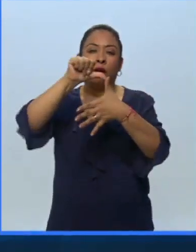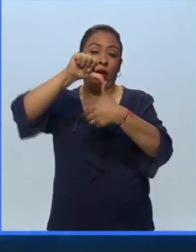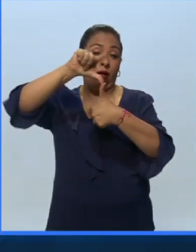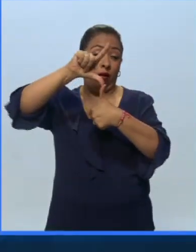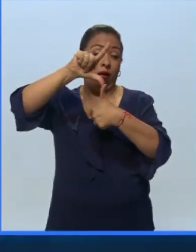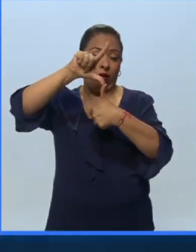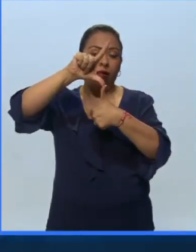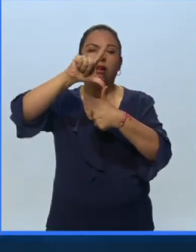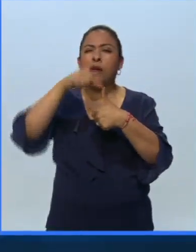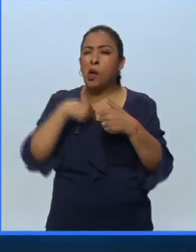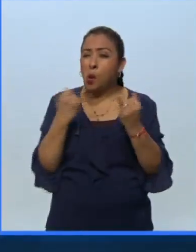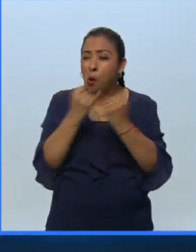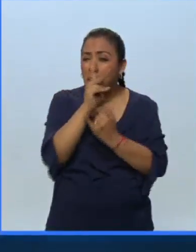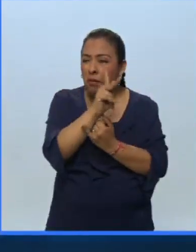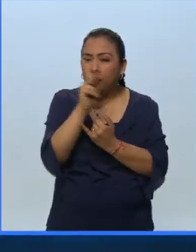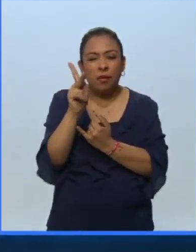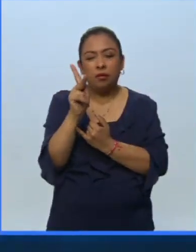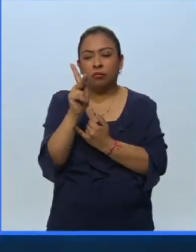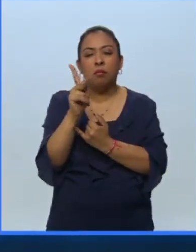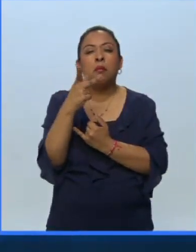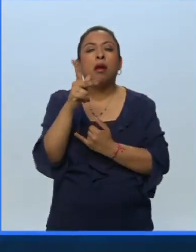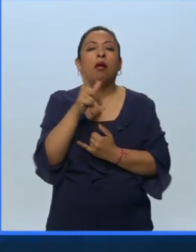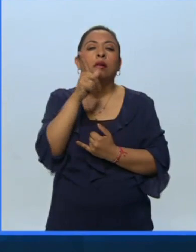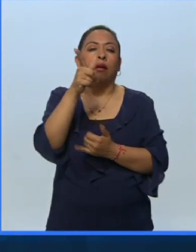mismo, pero tienen un espíritu muy similar.